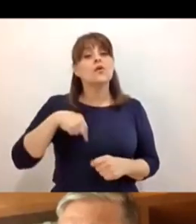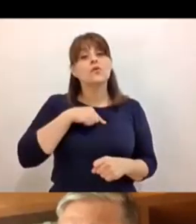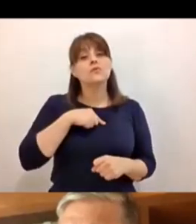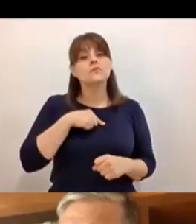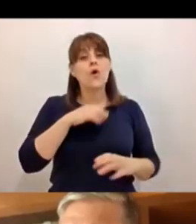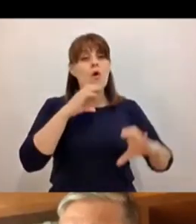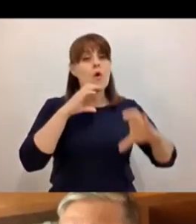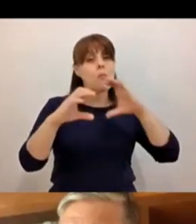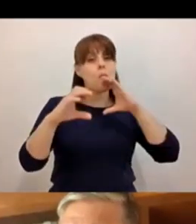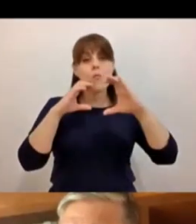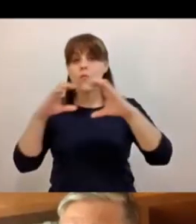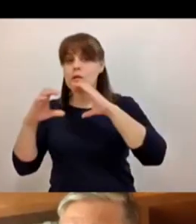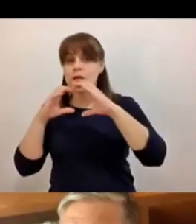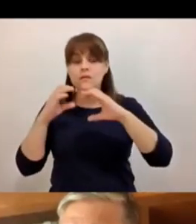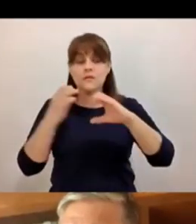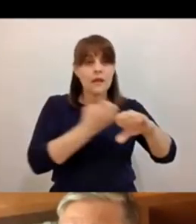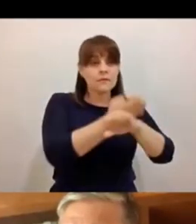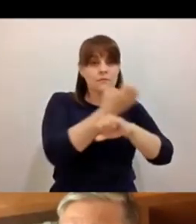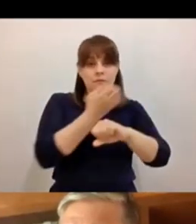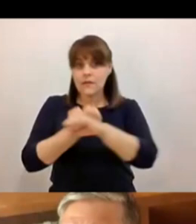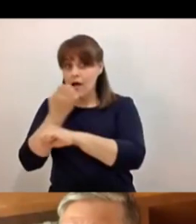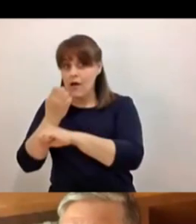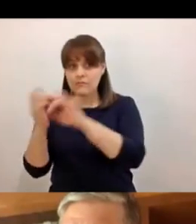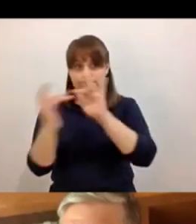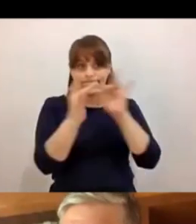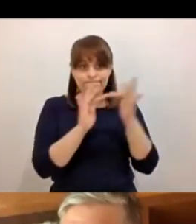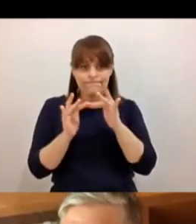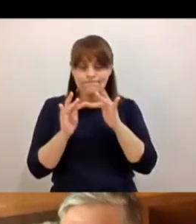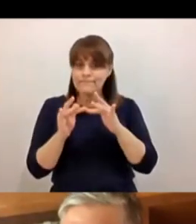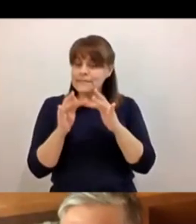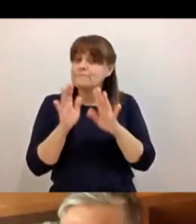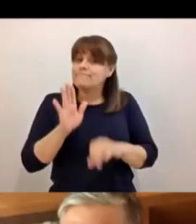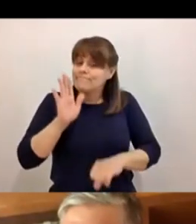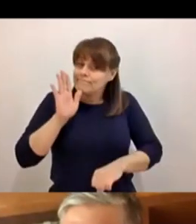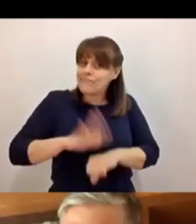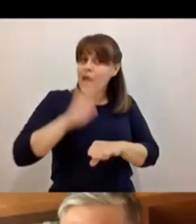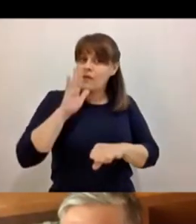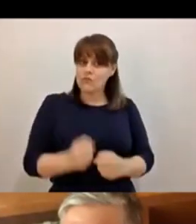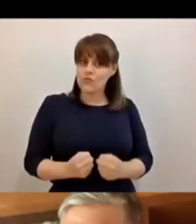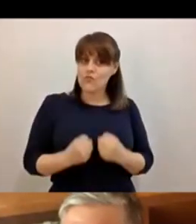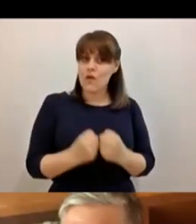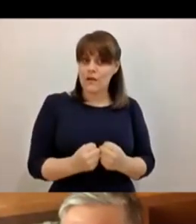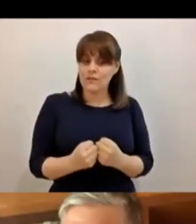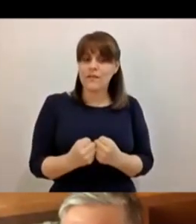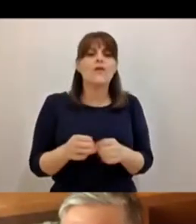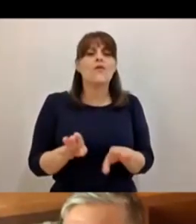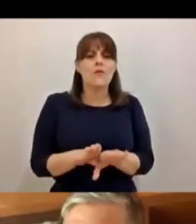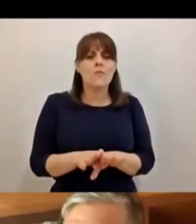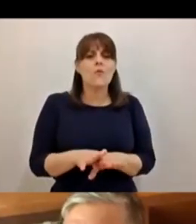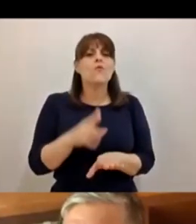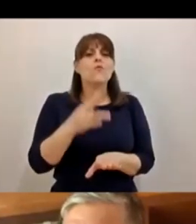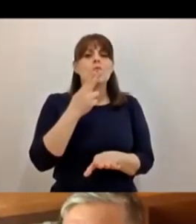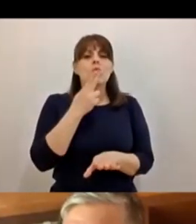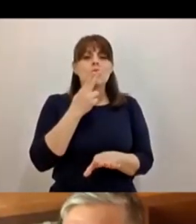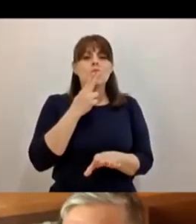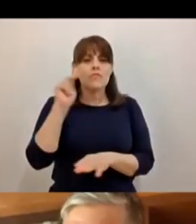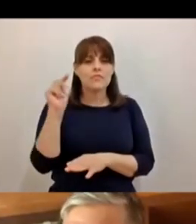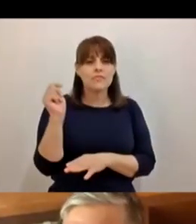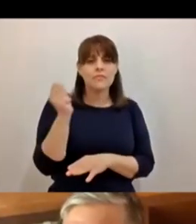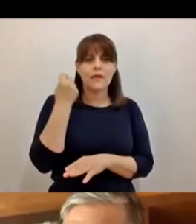comunicación con los estados. Precisamente con el uso de las tecnologías